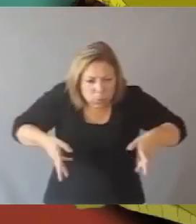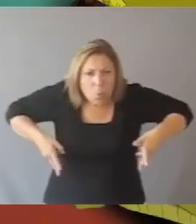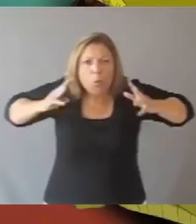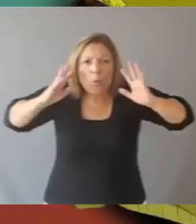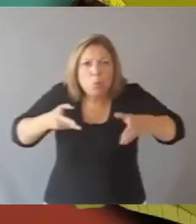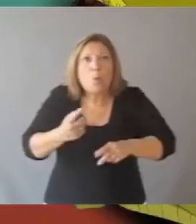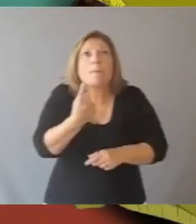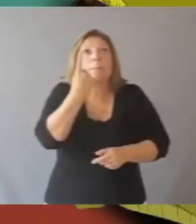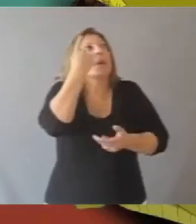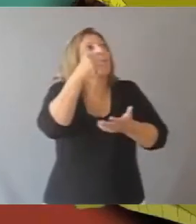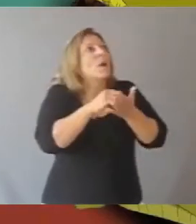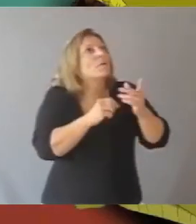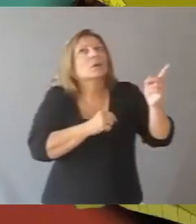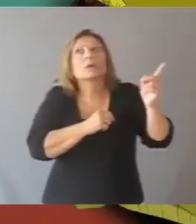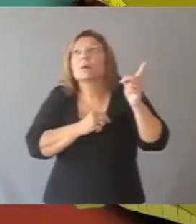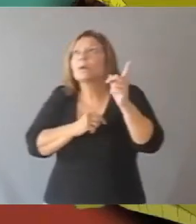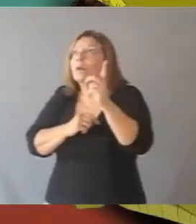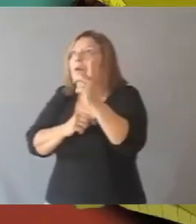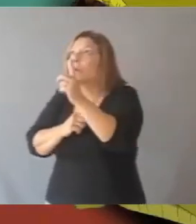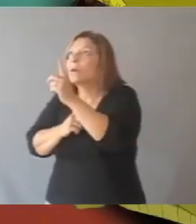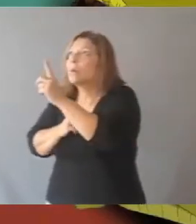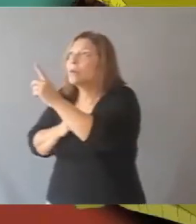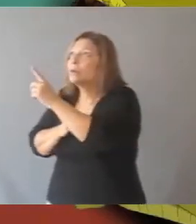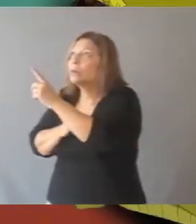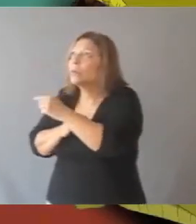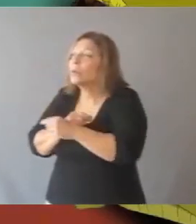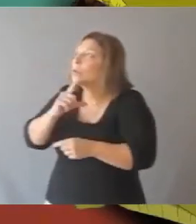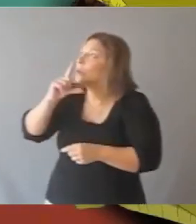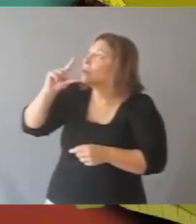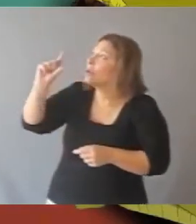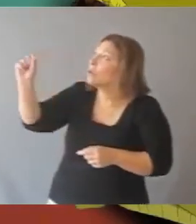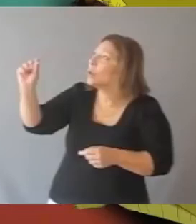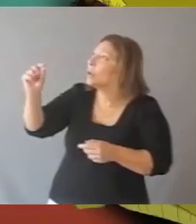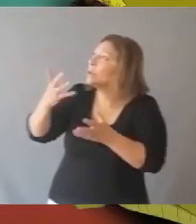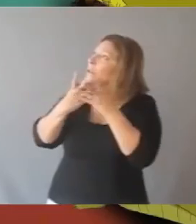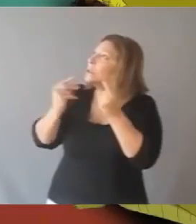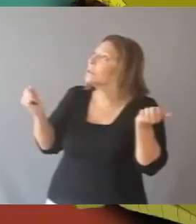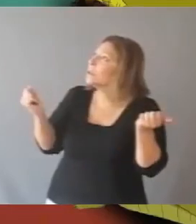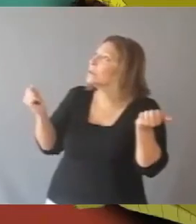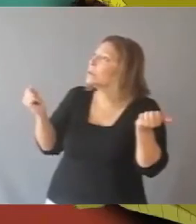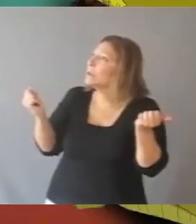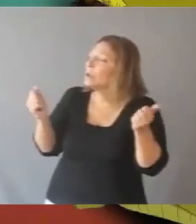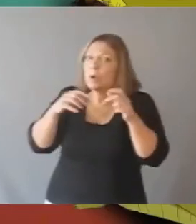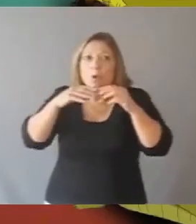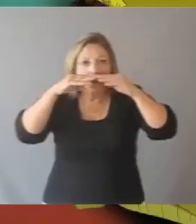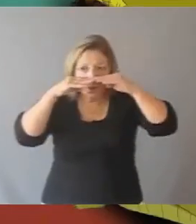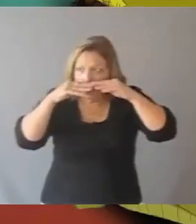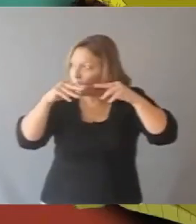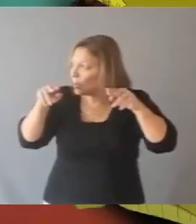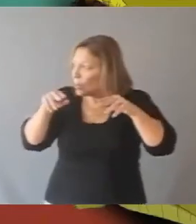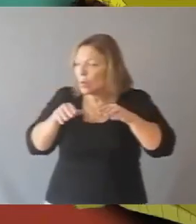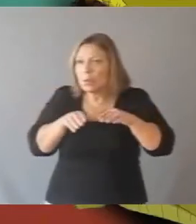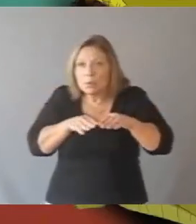ruedas que navegaba por primera vez por aquel río. El vapor pasó, se alejó y desapareció. Los yacarés